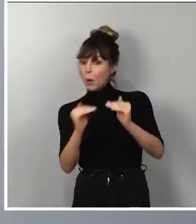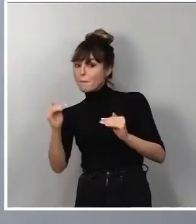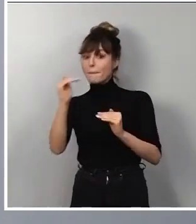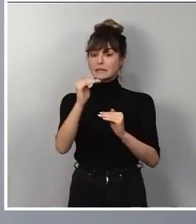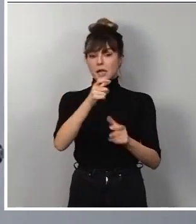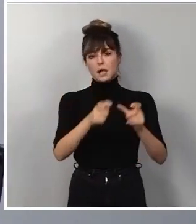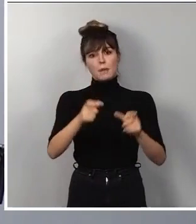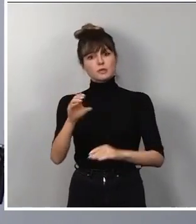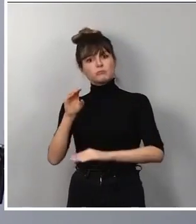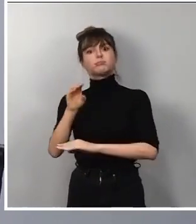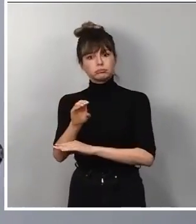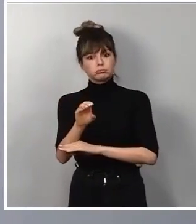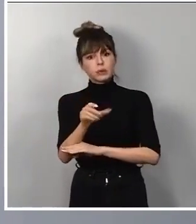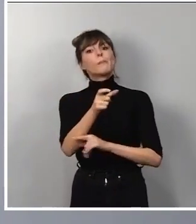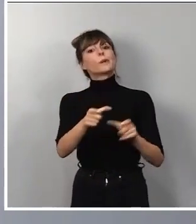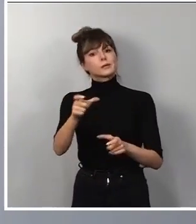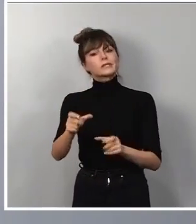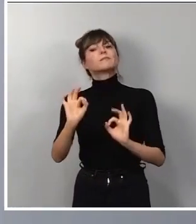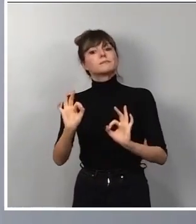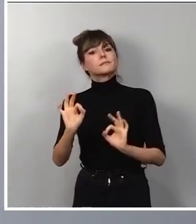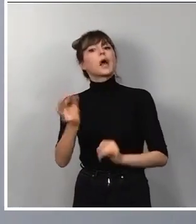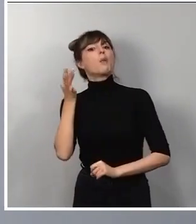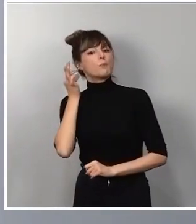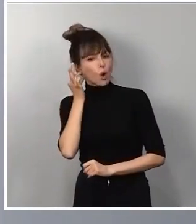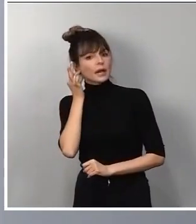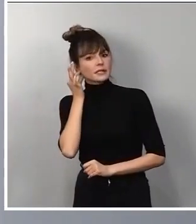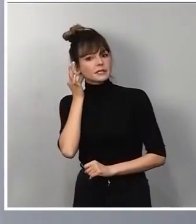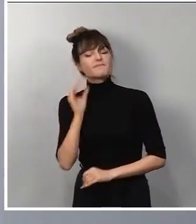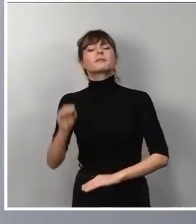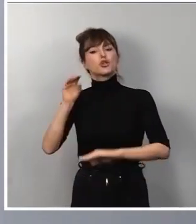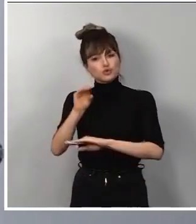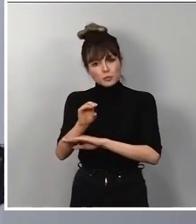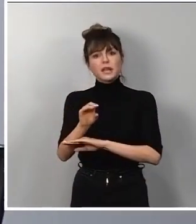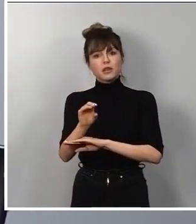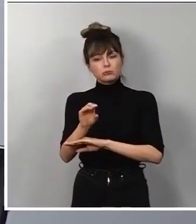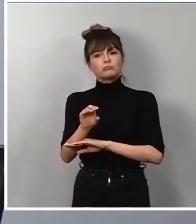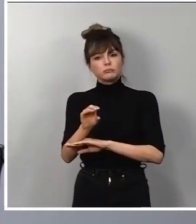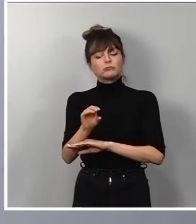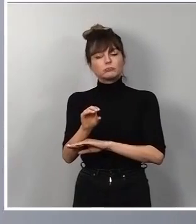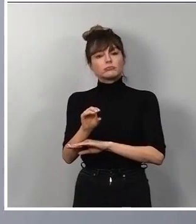que reciben el subsidio son mujeres. Es también un subsidio que